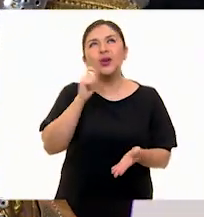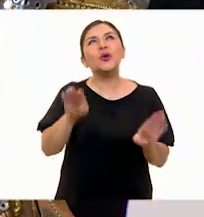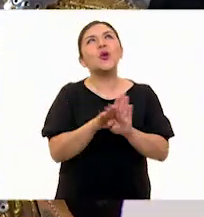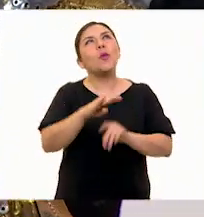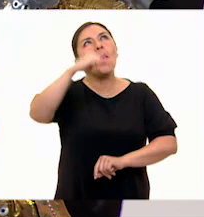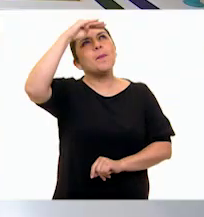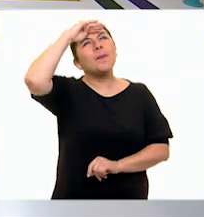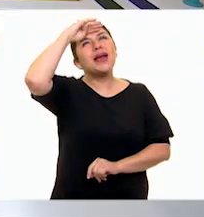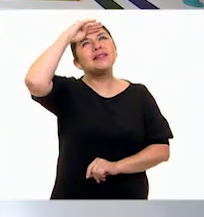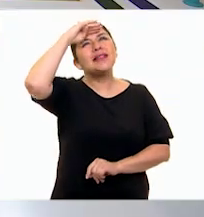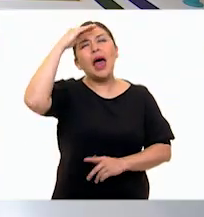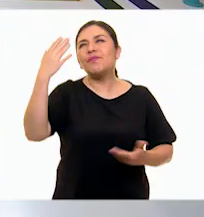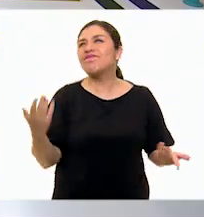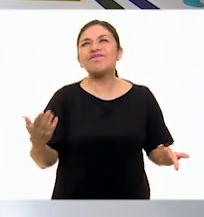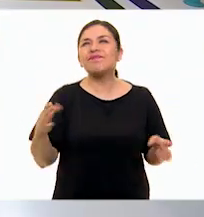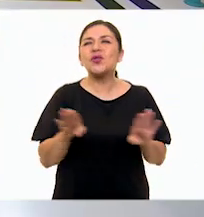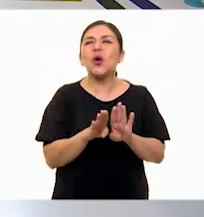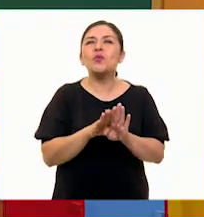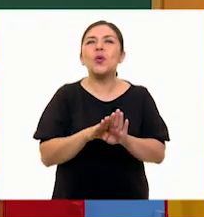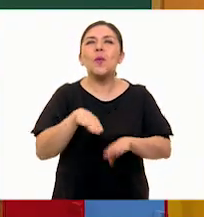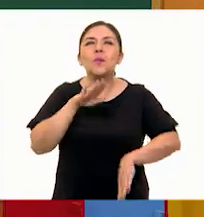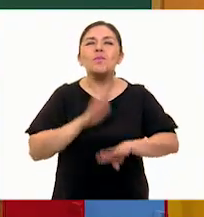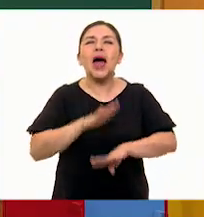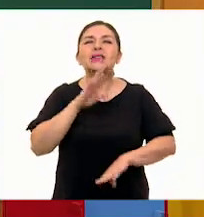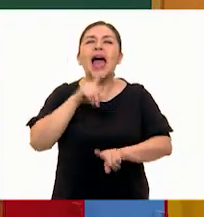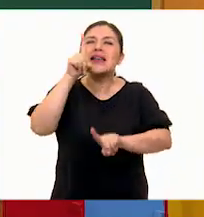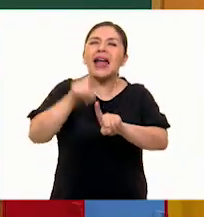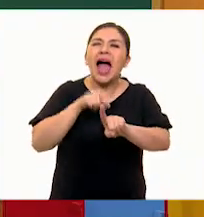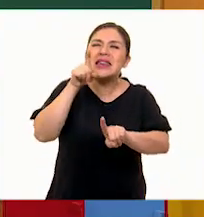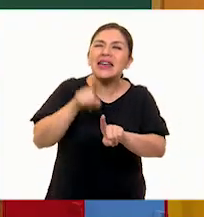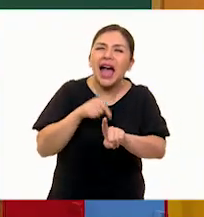pensando como más en algo como más tune, más cartoon